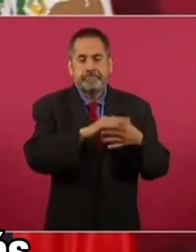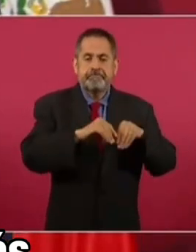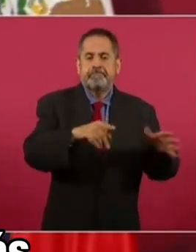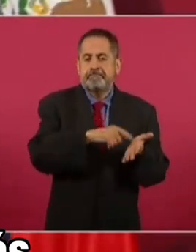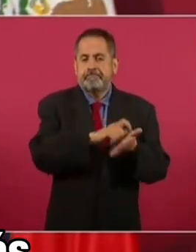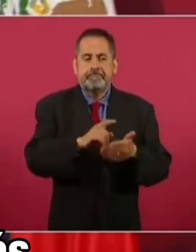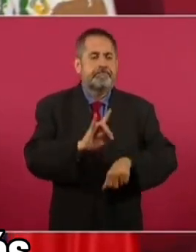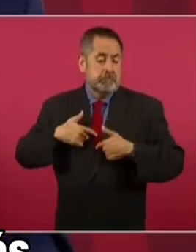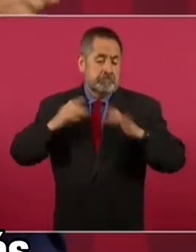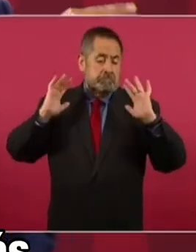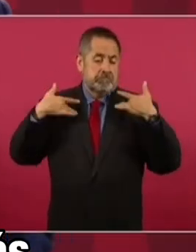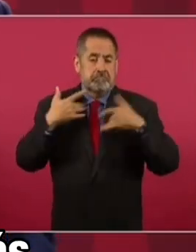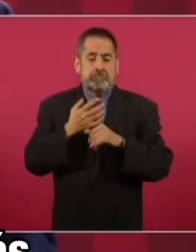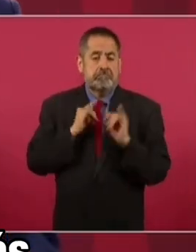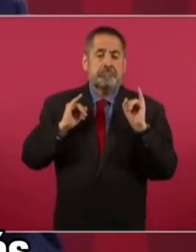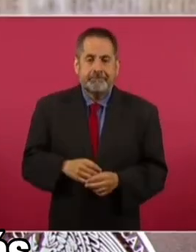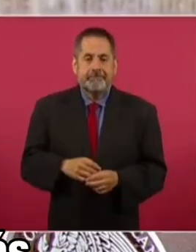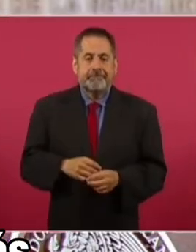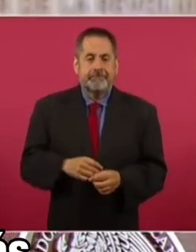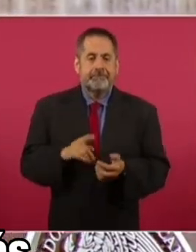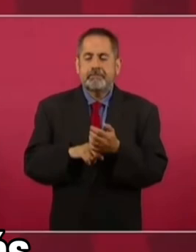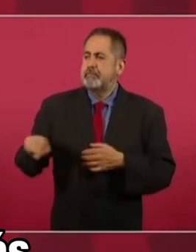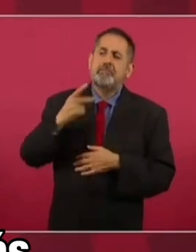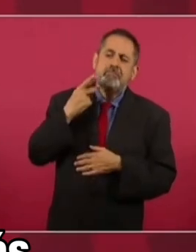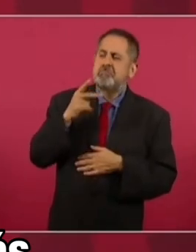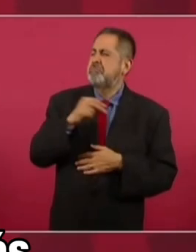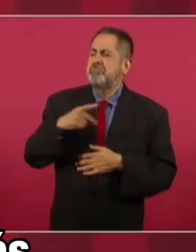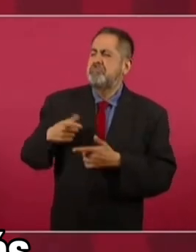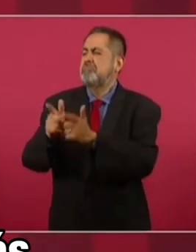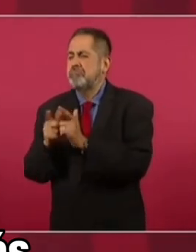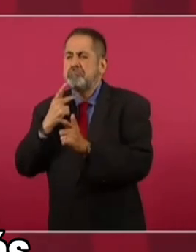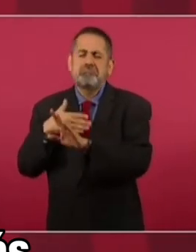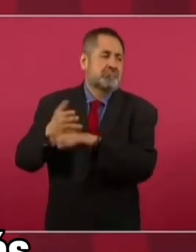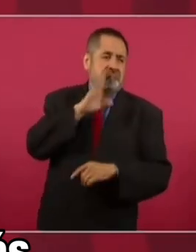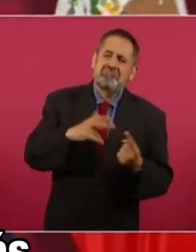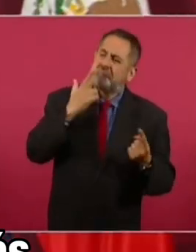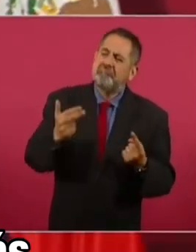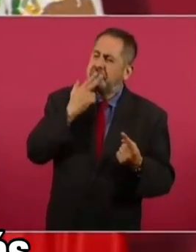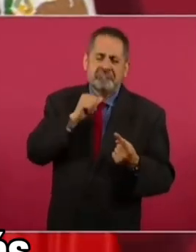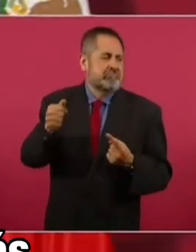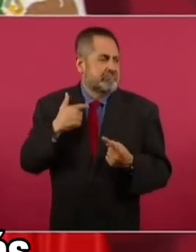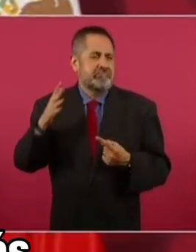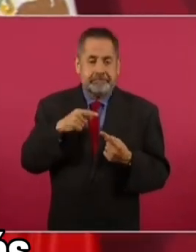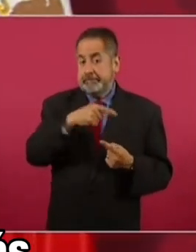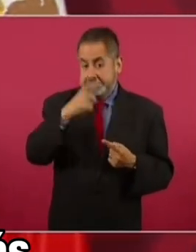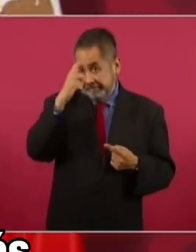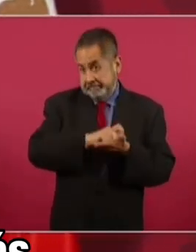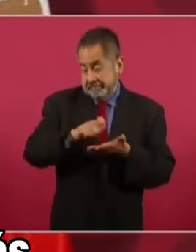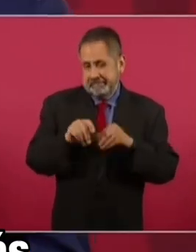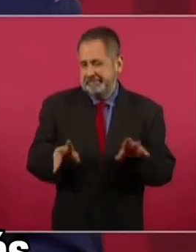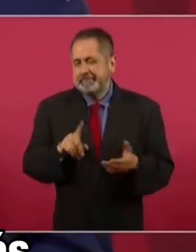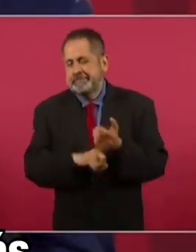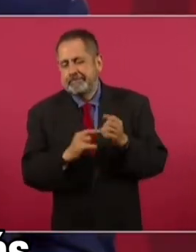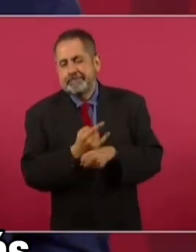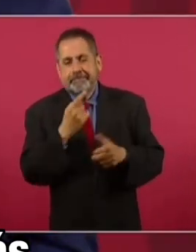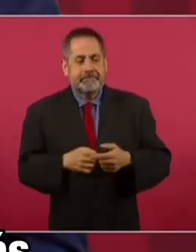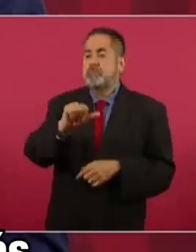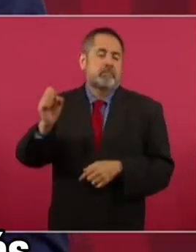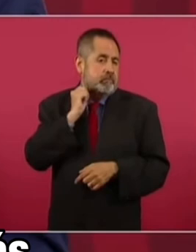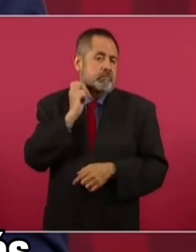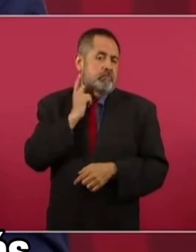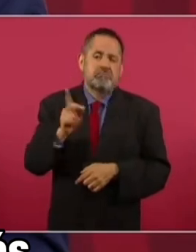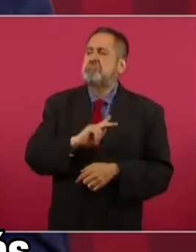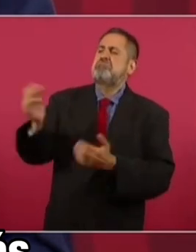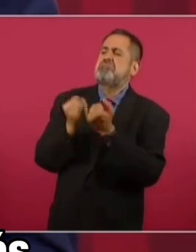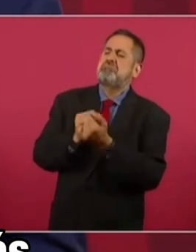simuladores, los de la sociedad civil. La política antipartidista, la política en contra de legisladores.